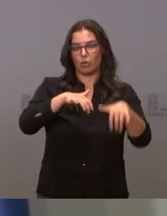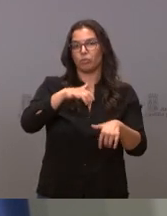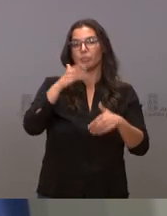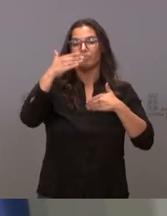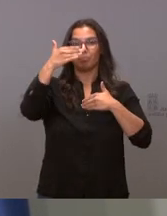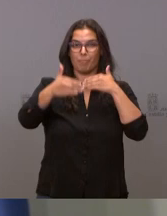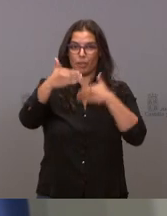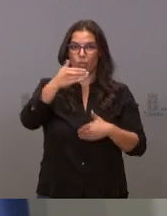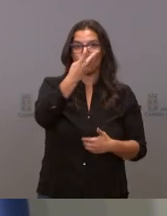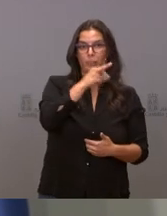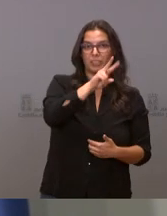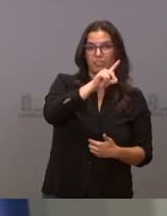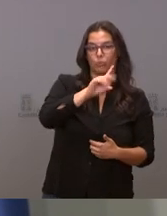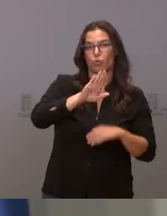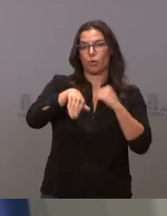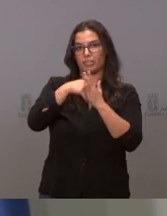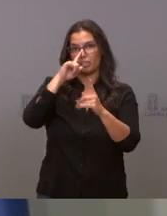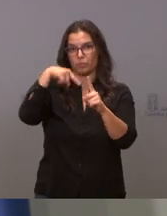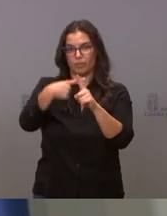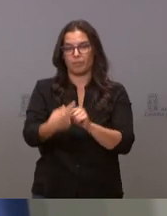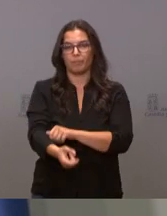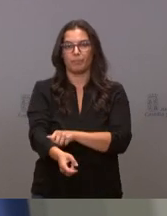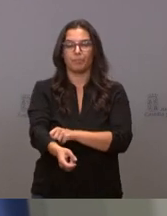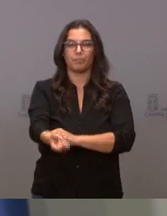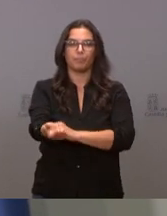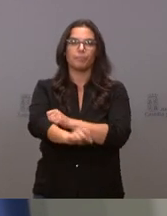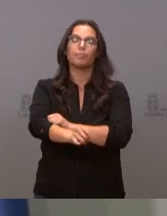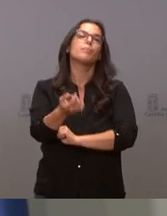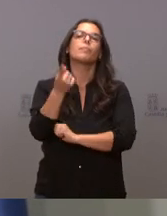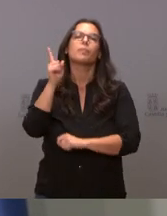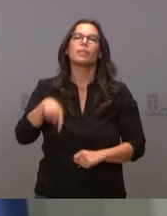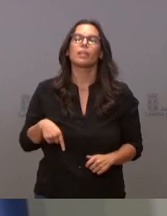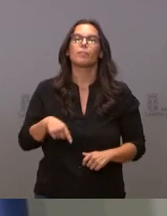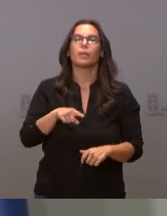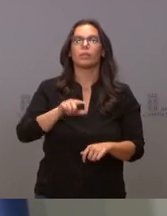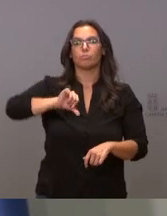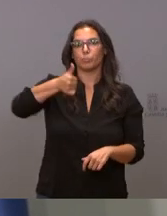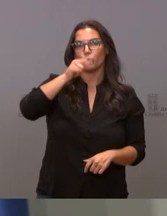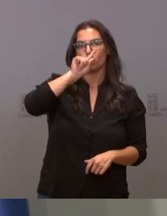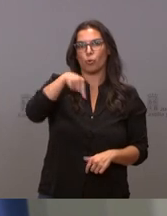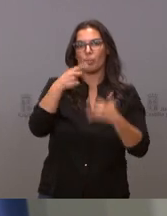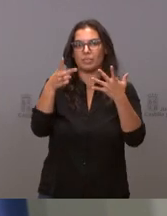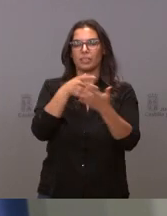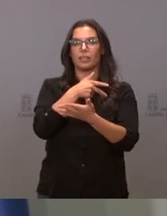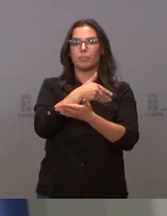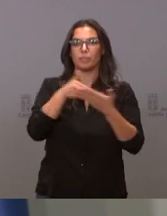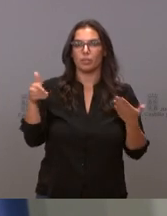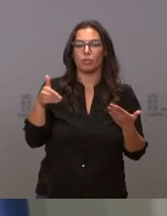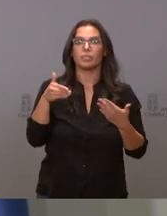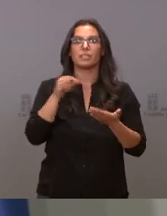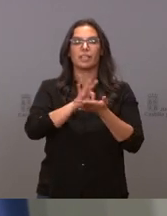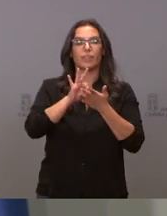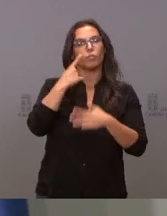-2022. Se aprueban también 1,7 millones para el Servicio de Vigilancia en el Complejo